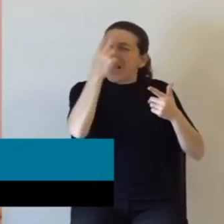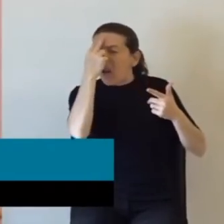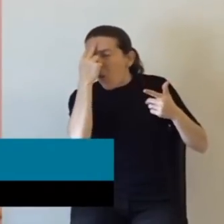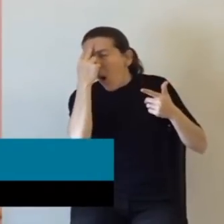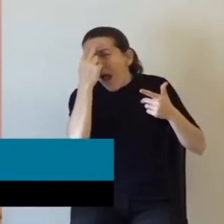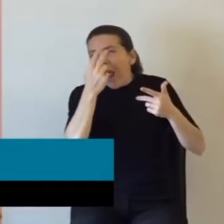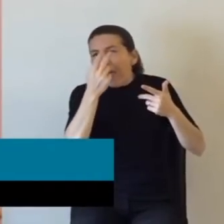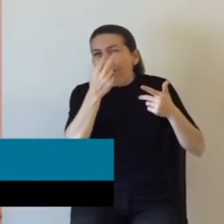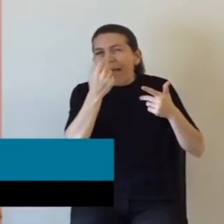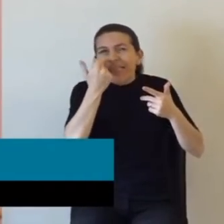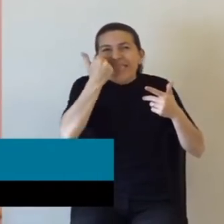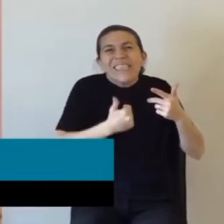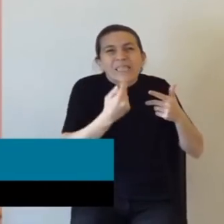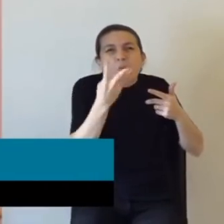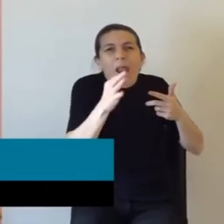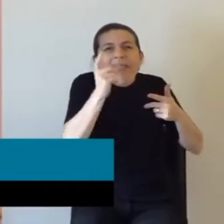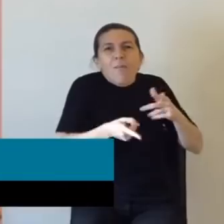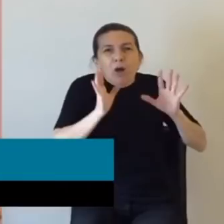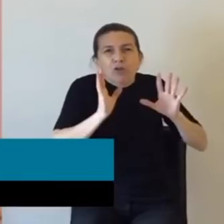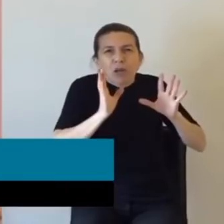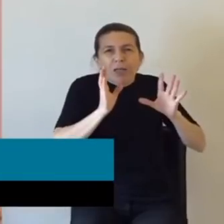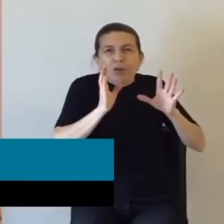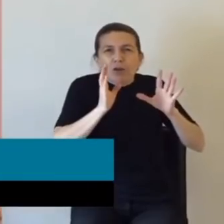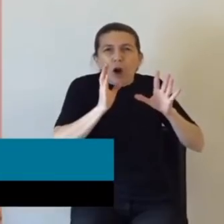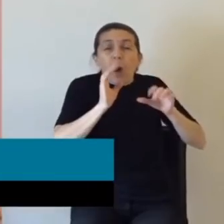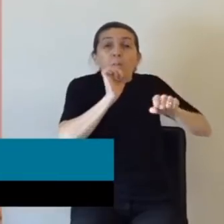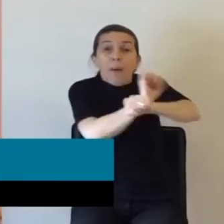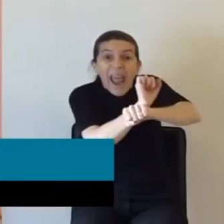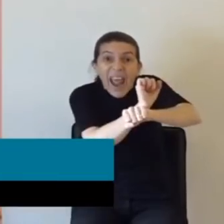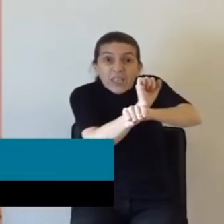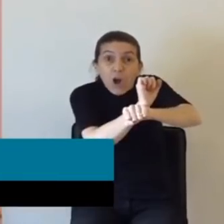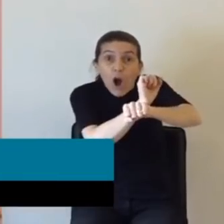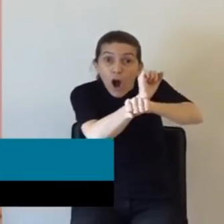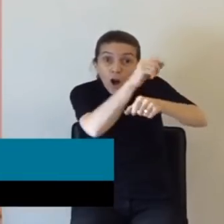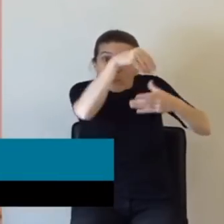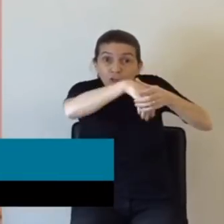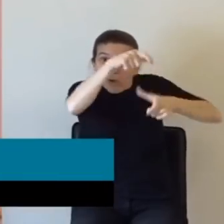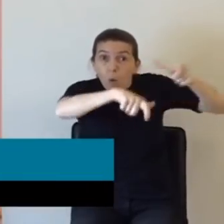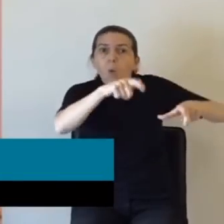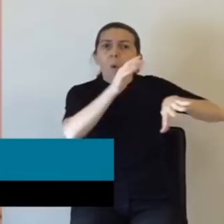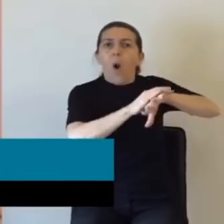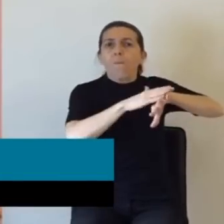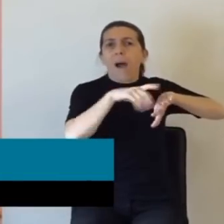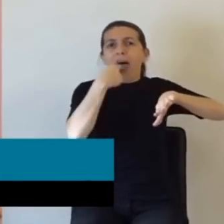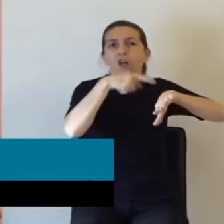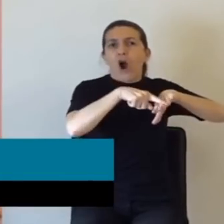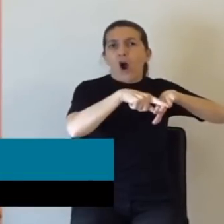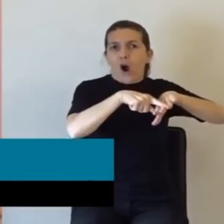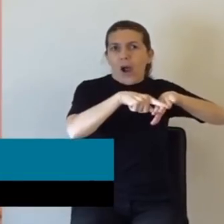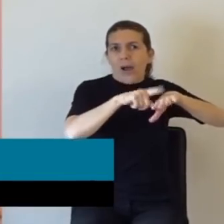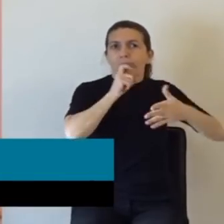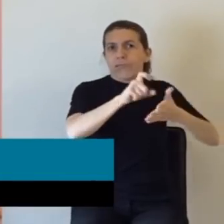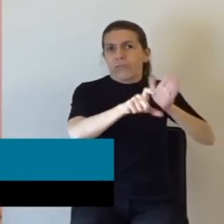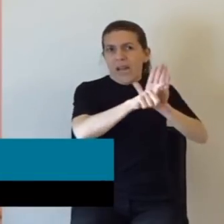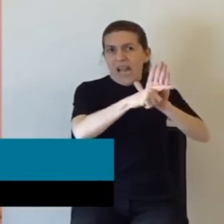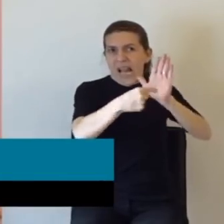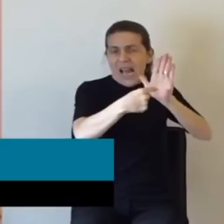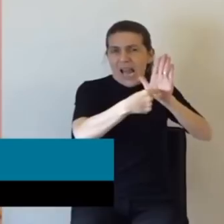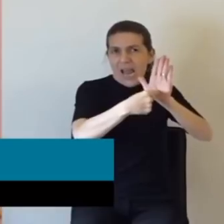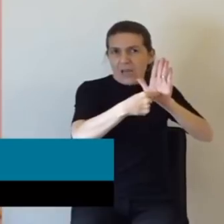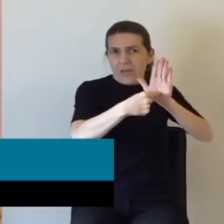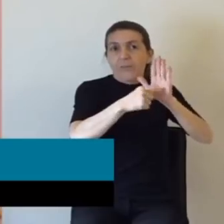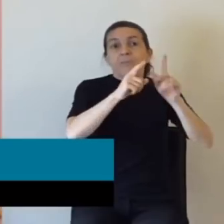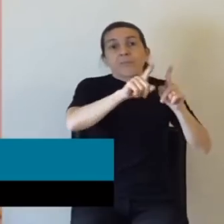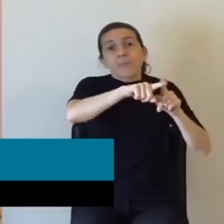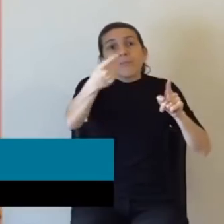más o menos, están allí por violar delitos relacionados con el derecho de la